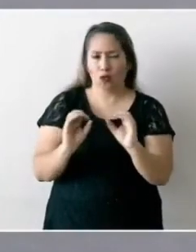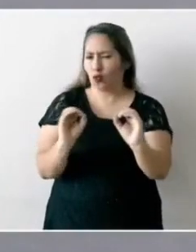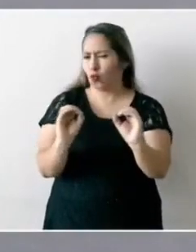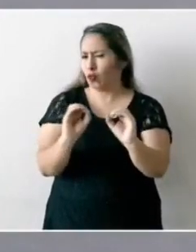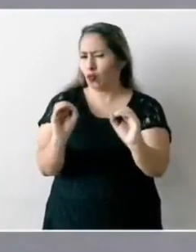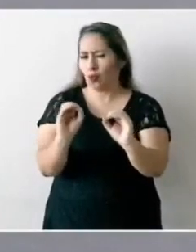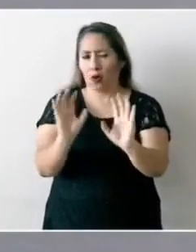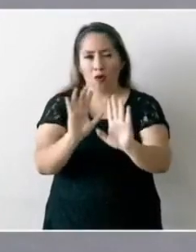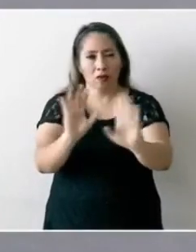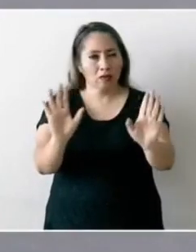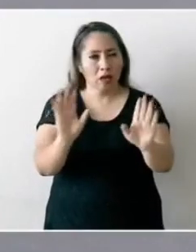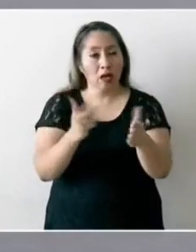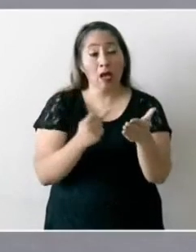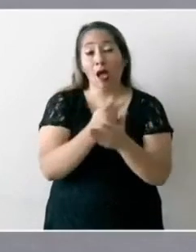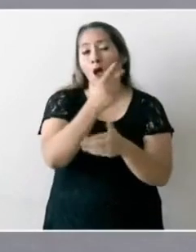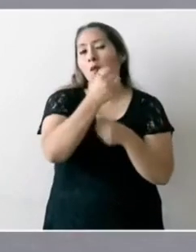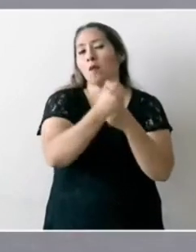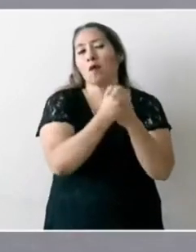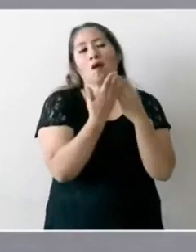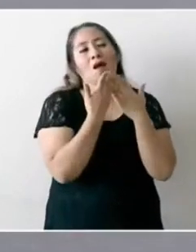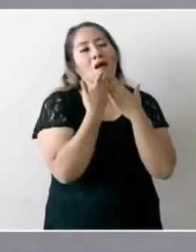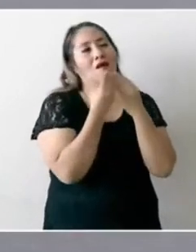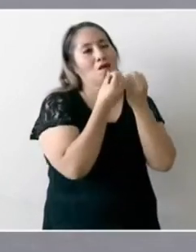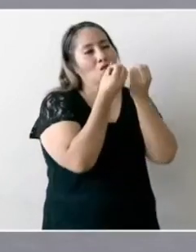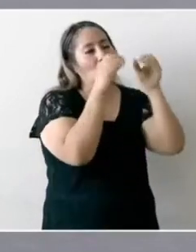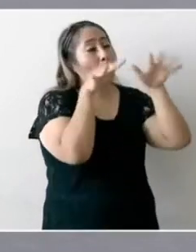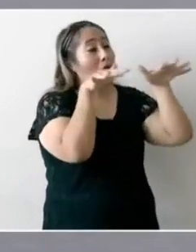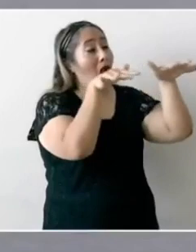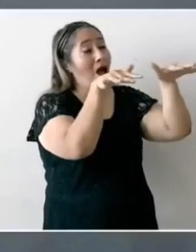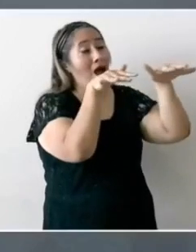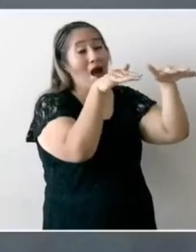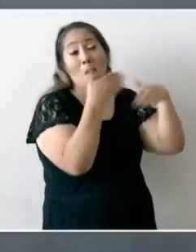Es de los proyectos más nobles que puedan haber.